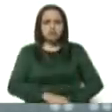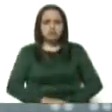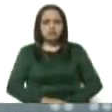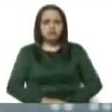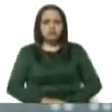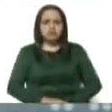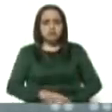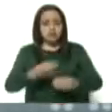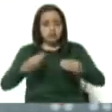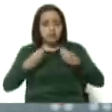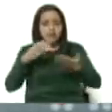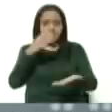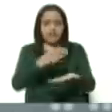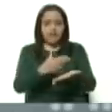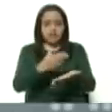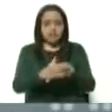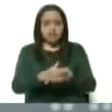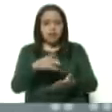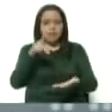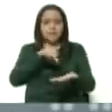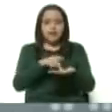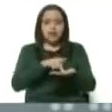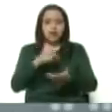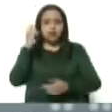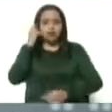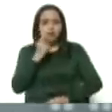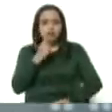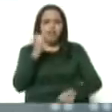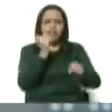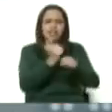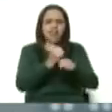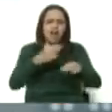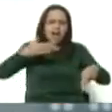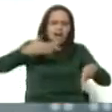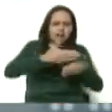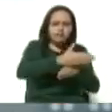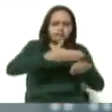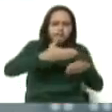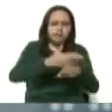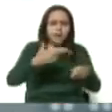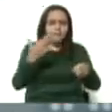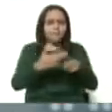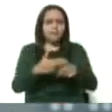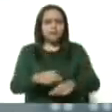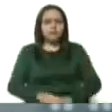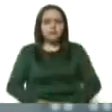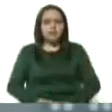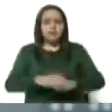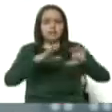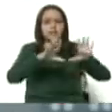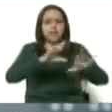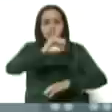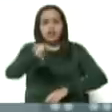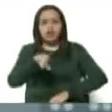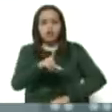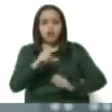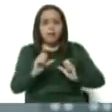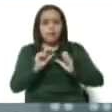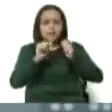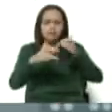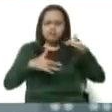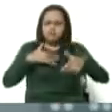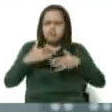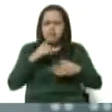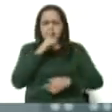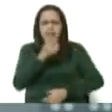habitante de Cátia, de parroquia Sucre, de profesión carpintero. El 9 de junio presentó síntomas caracterizados